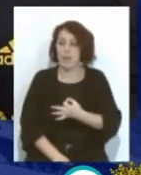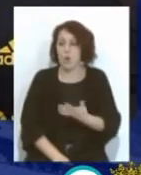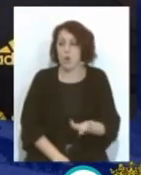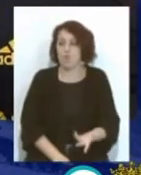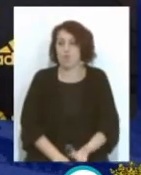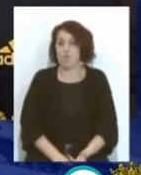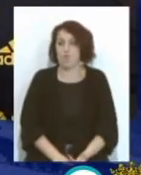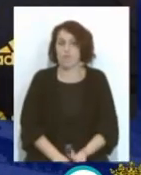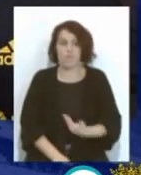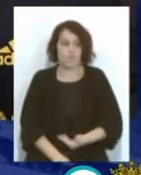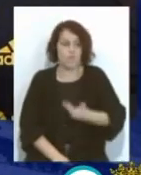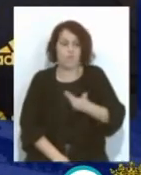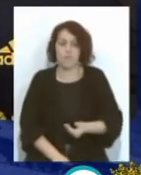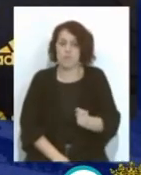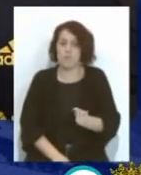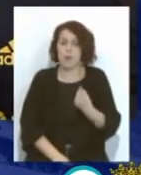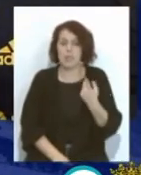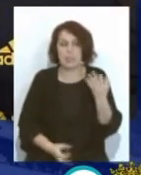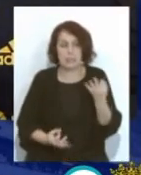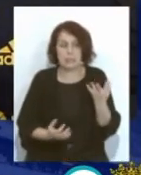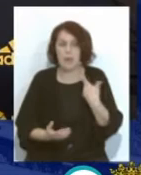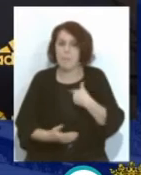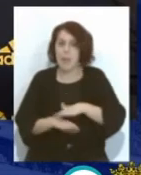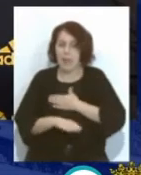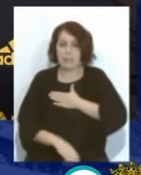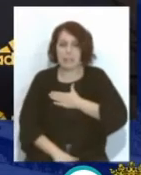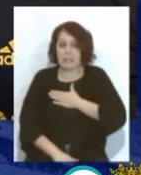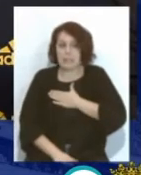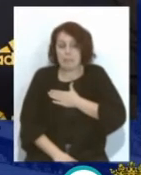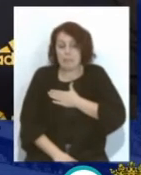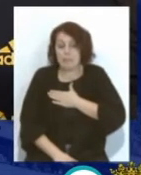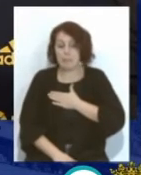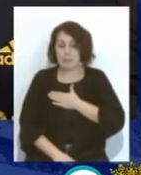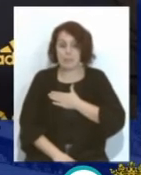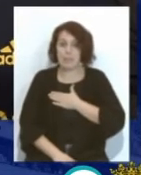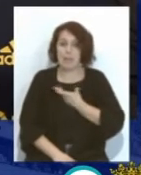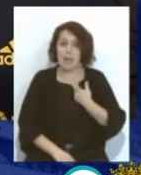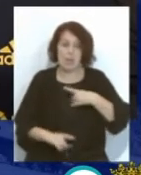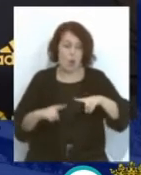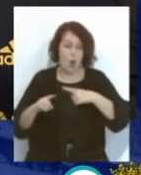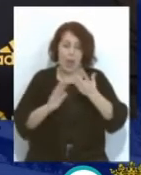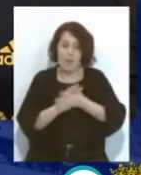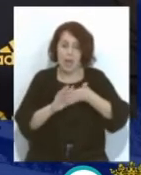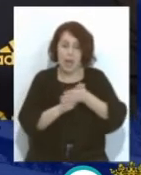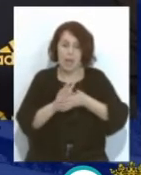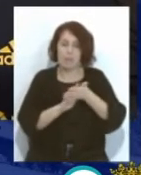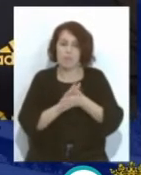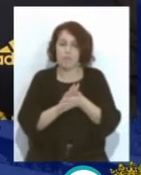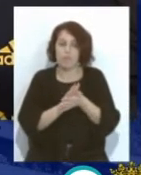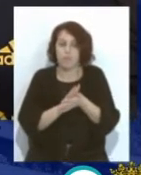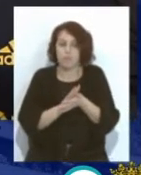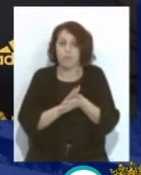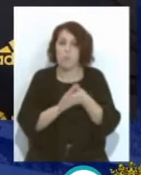más importante Yo creo que para mí Fue Que el entrenador Hablara Pues